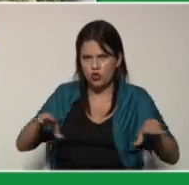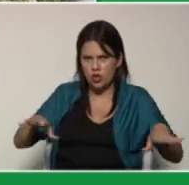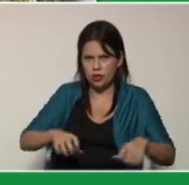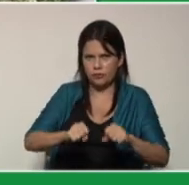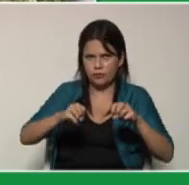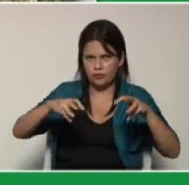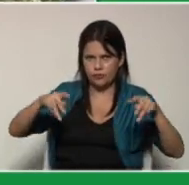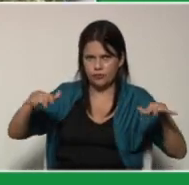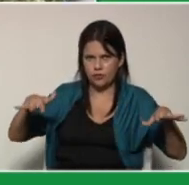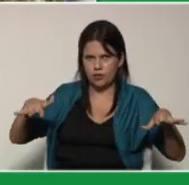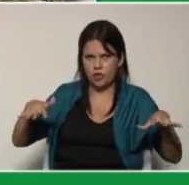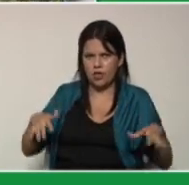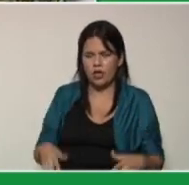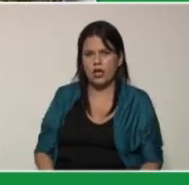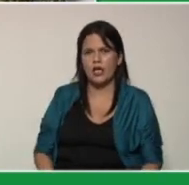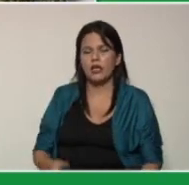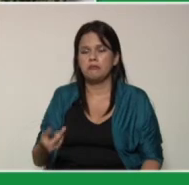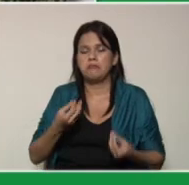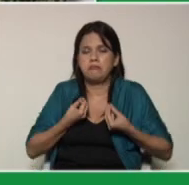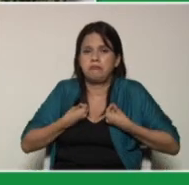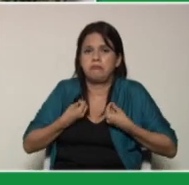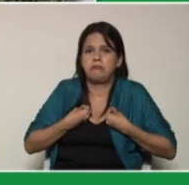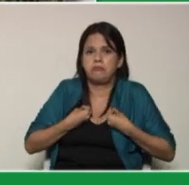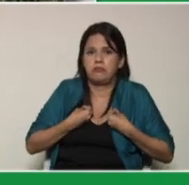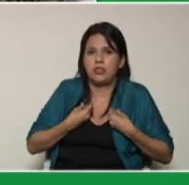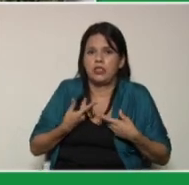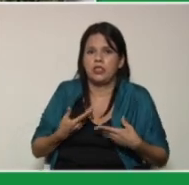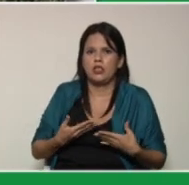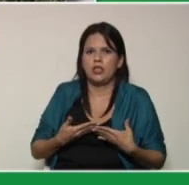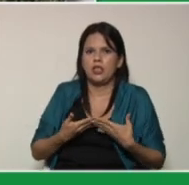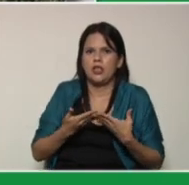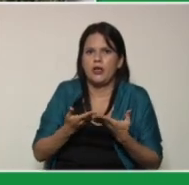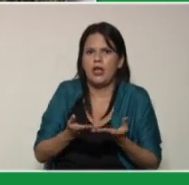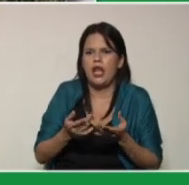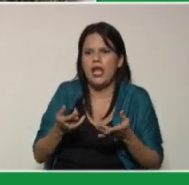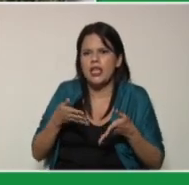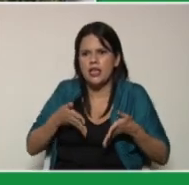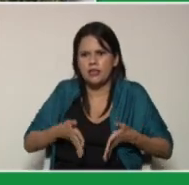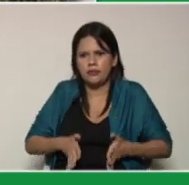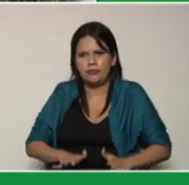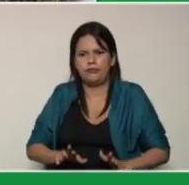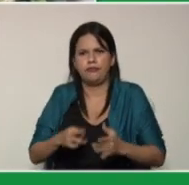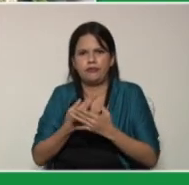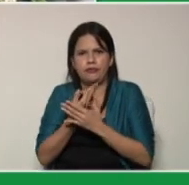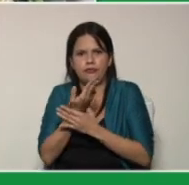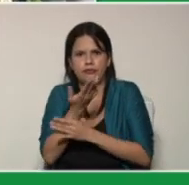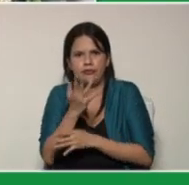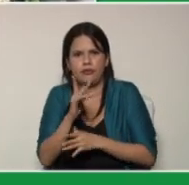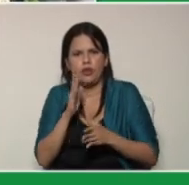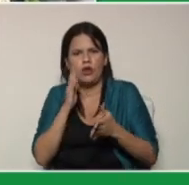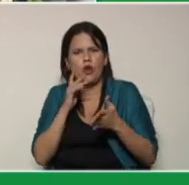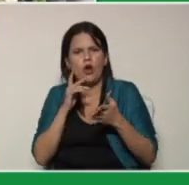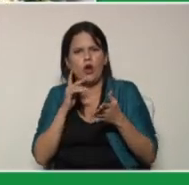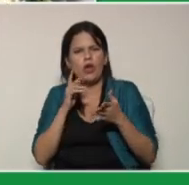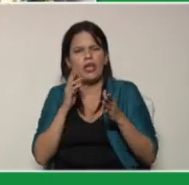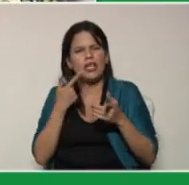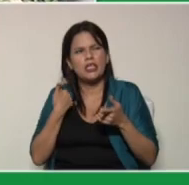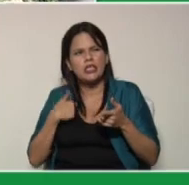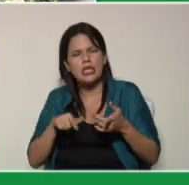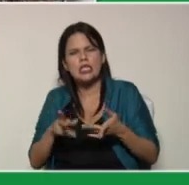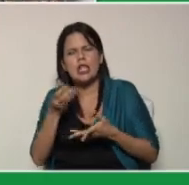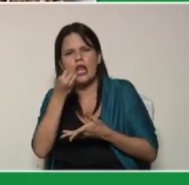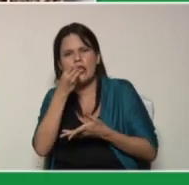es un organismo vivo que presenta gran actividad biológica debido a su enorme organismo que ella posee